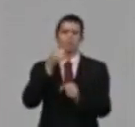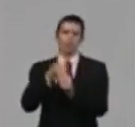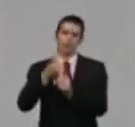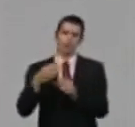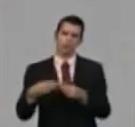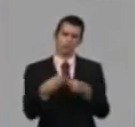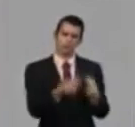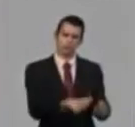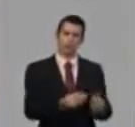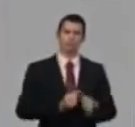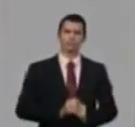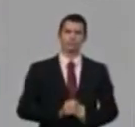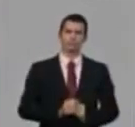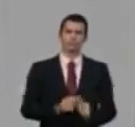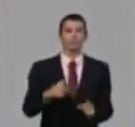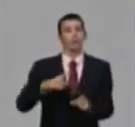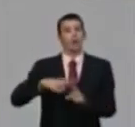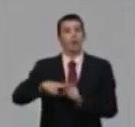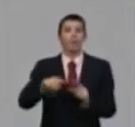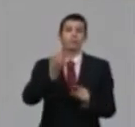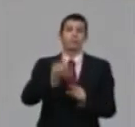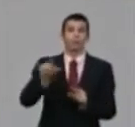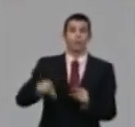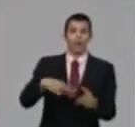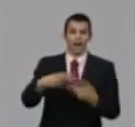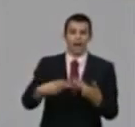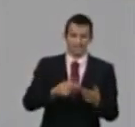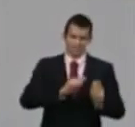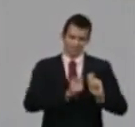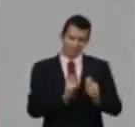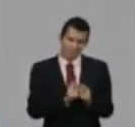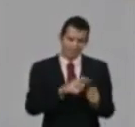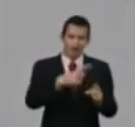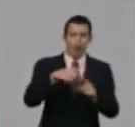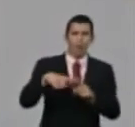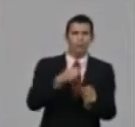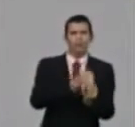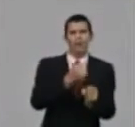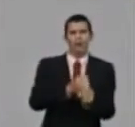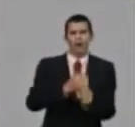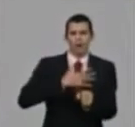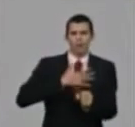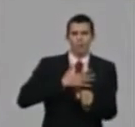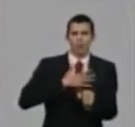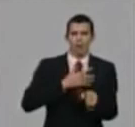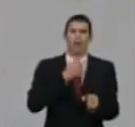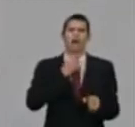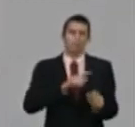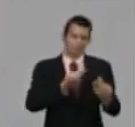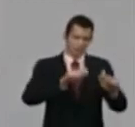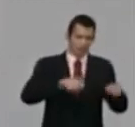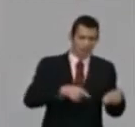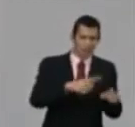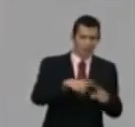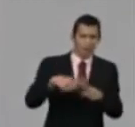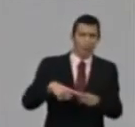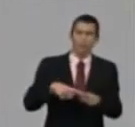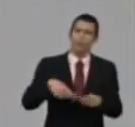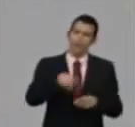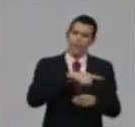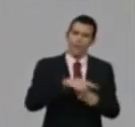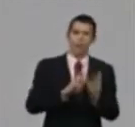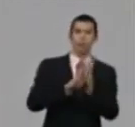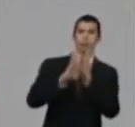le suspenden de oficio y no tienen tampoco que ir a hacer ningún trámite, ni estar en ninguna parte haciendo colas, ni